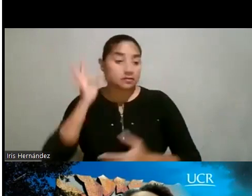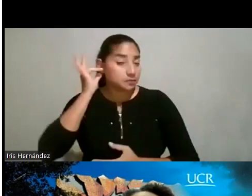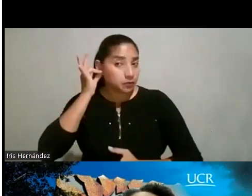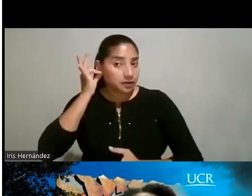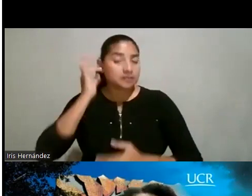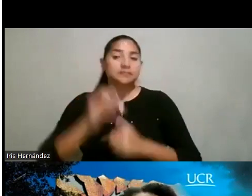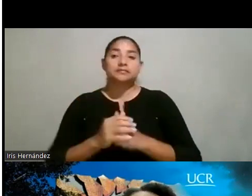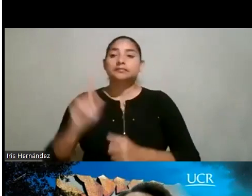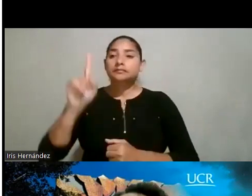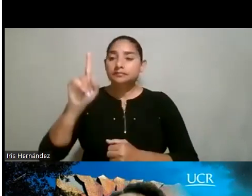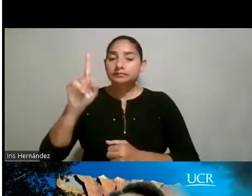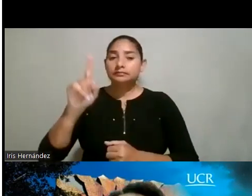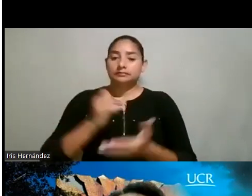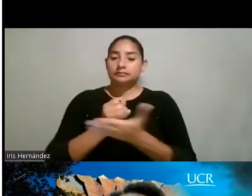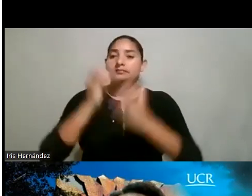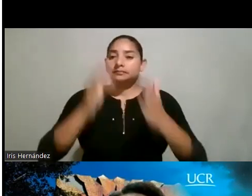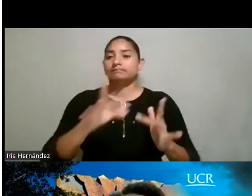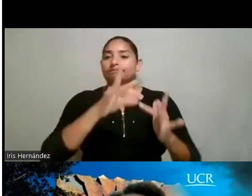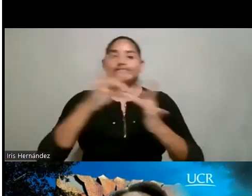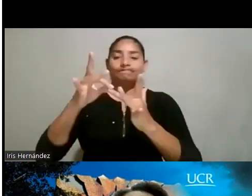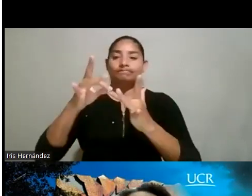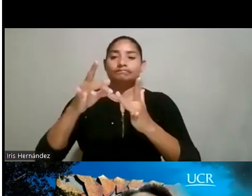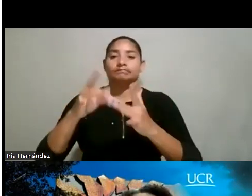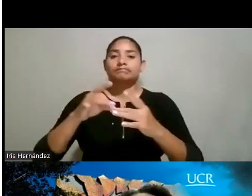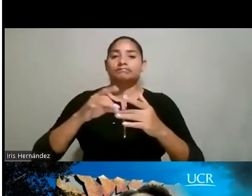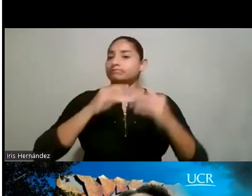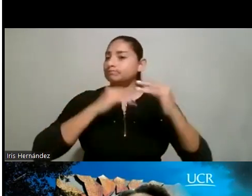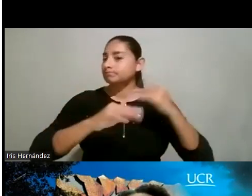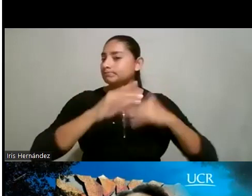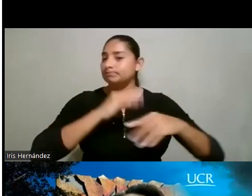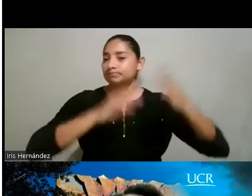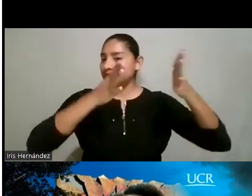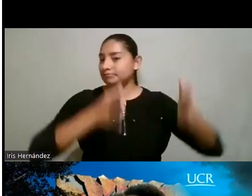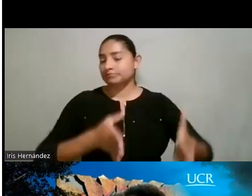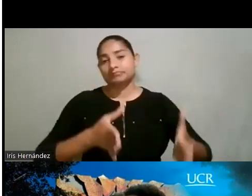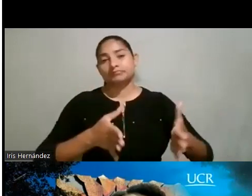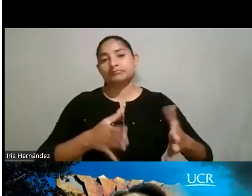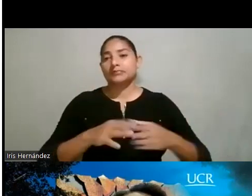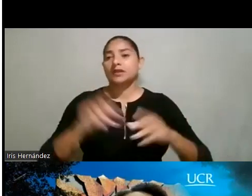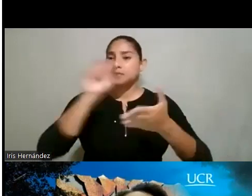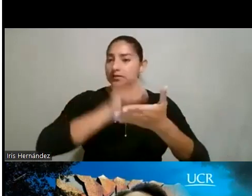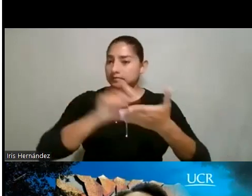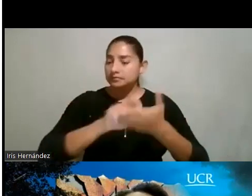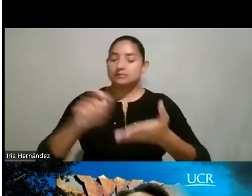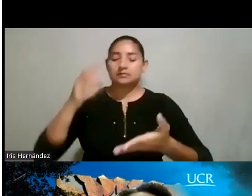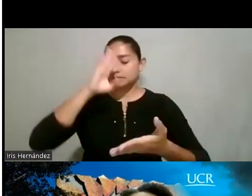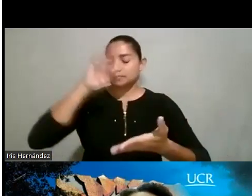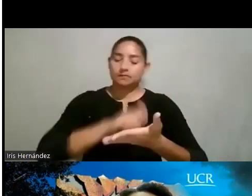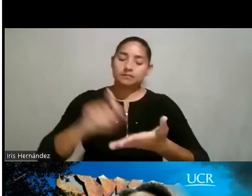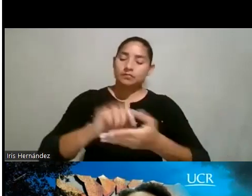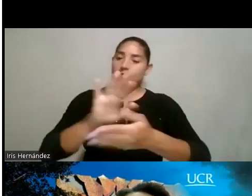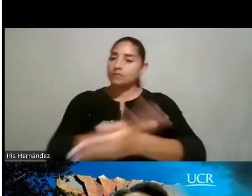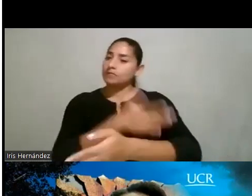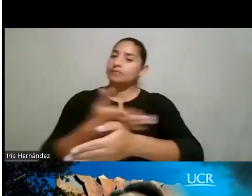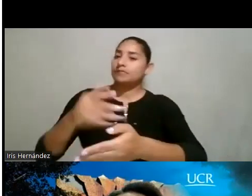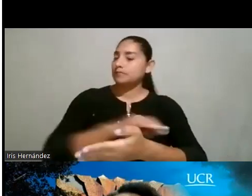Una, la investigadora principal es músico, y es compositora, y además